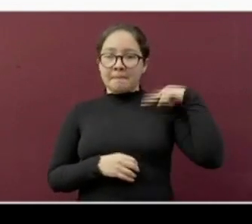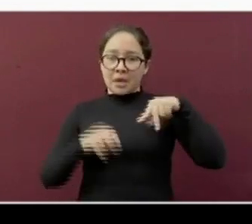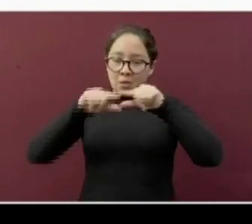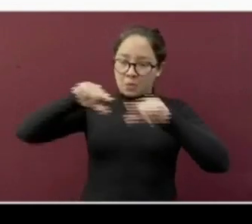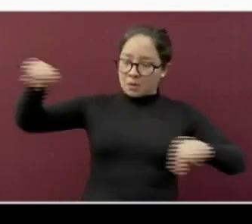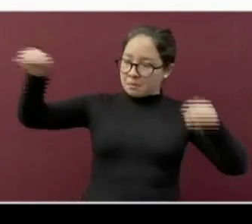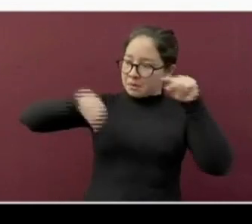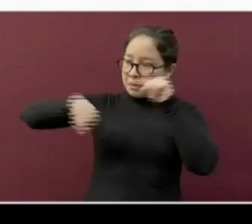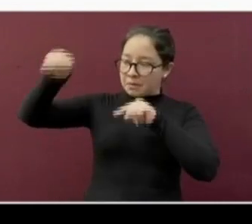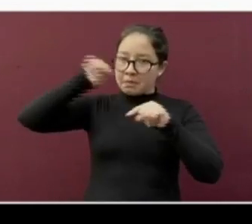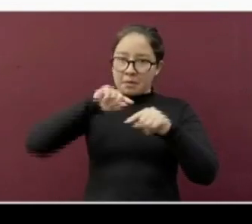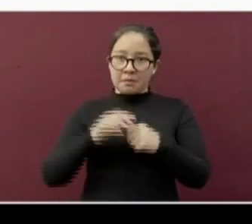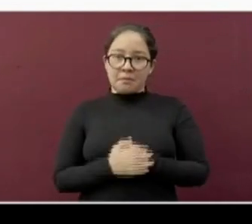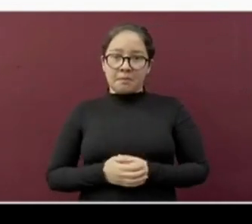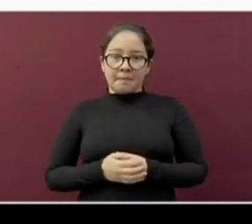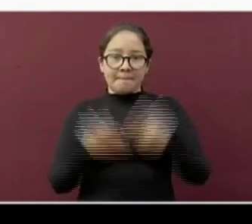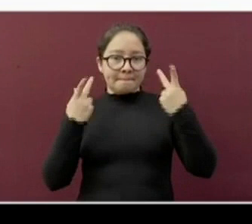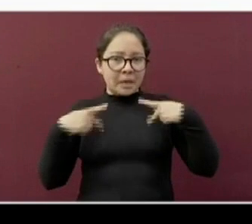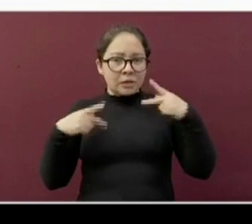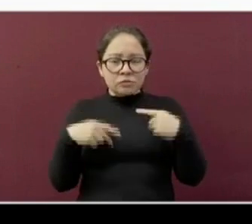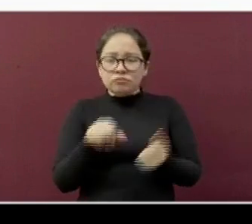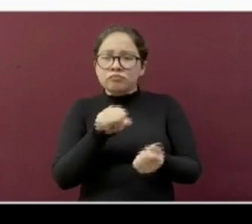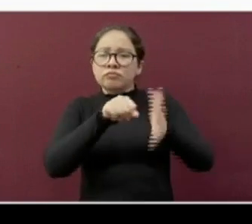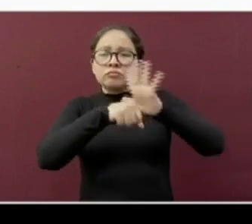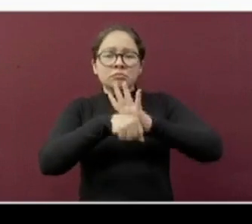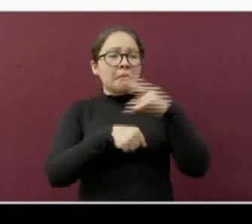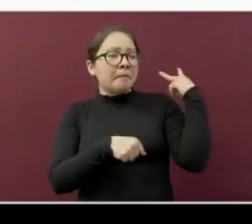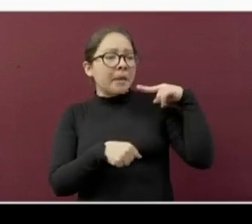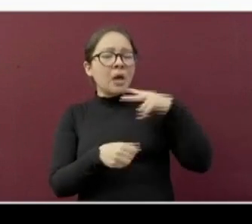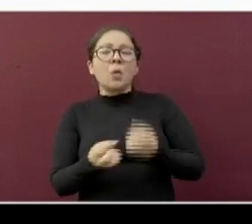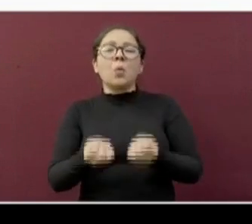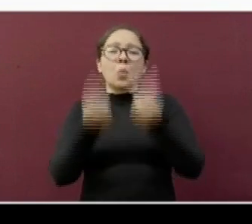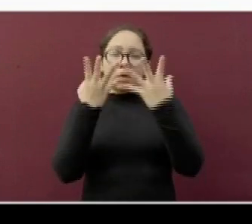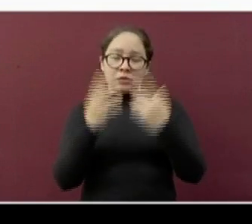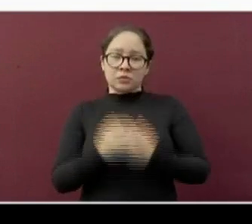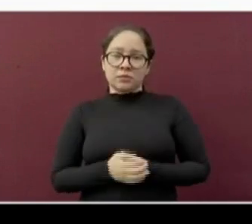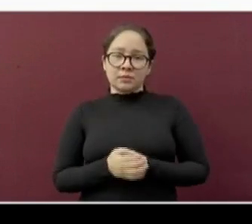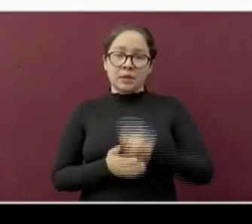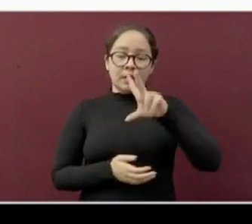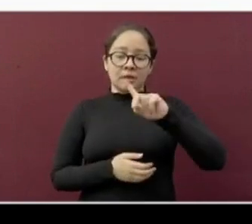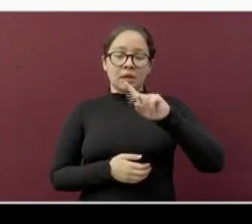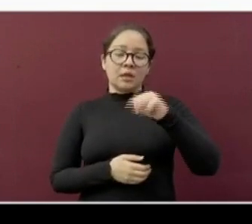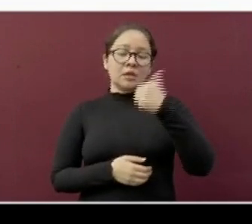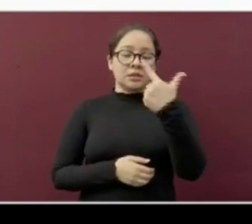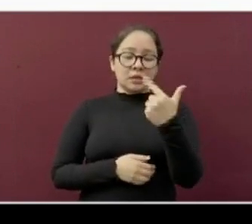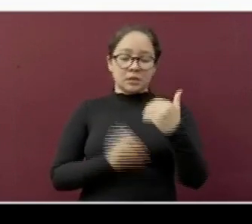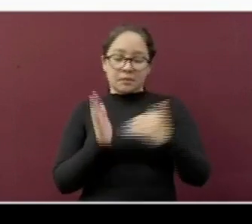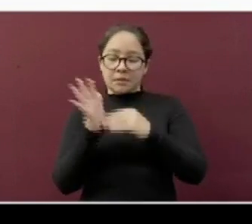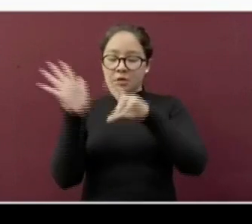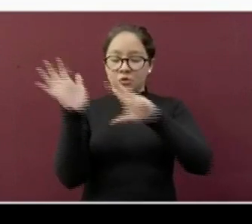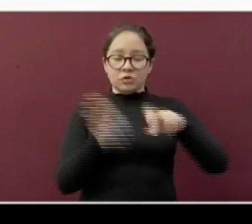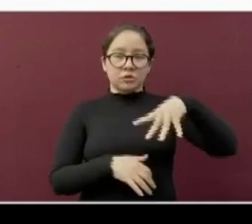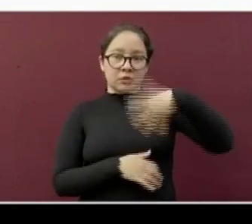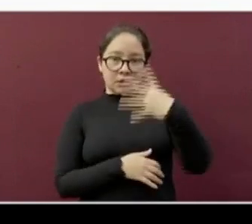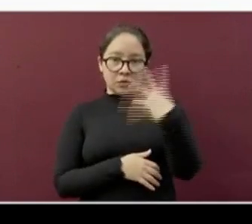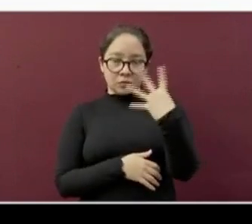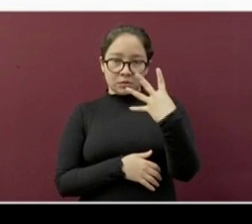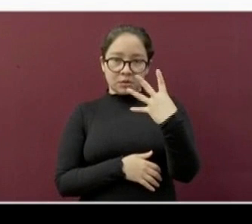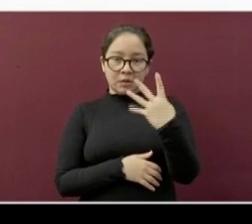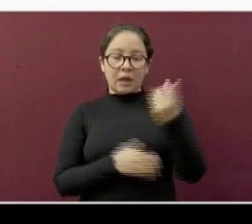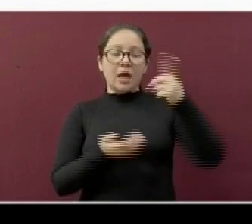Los casos positivos a COVID-19 suman ahora 37,814,